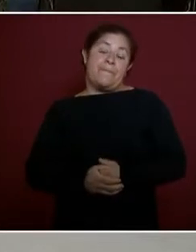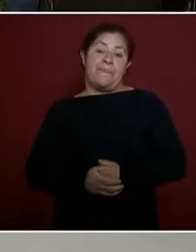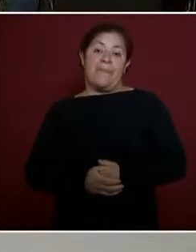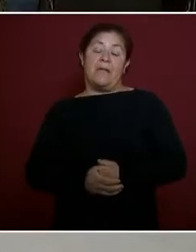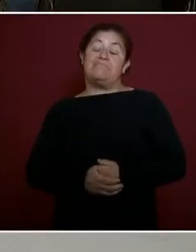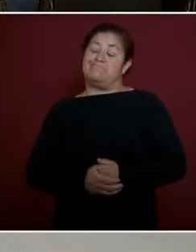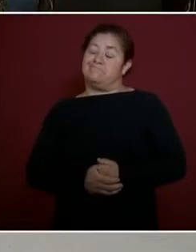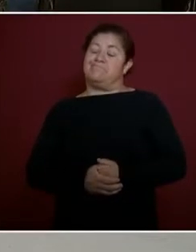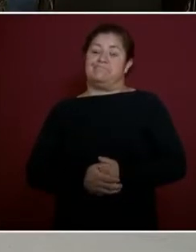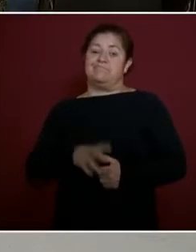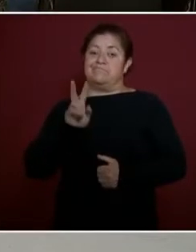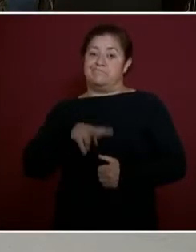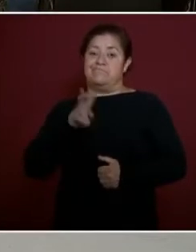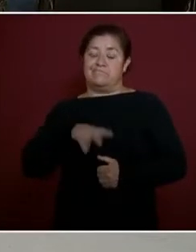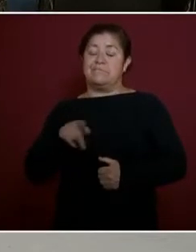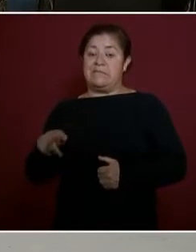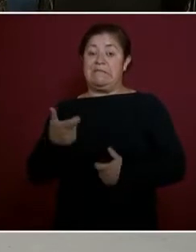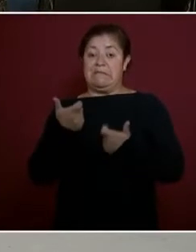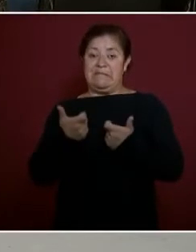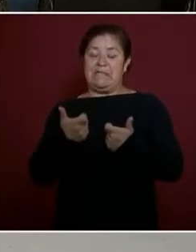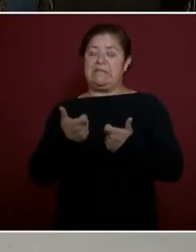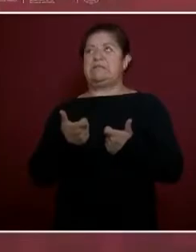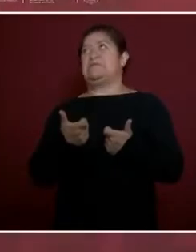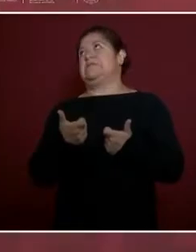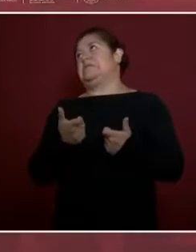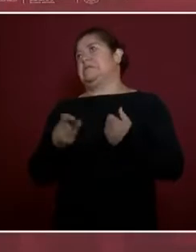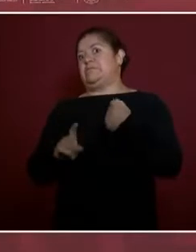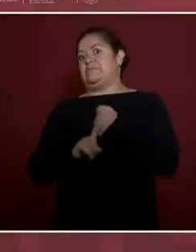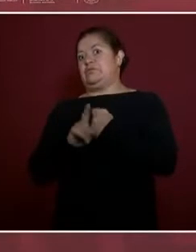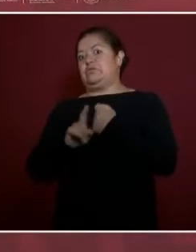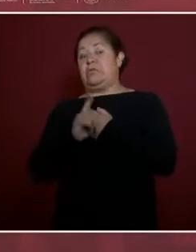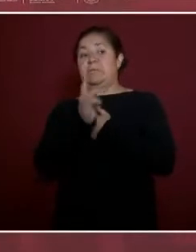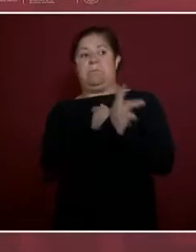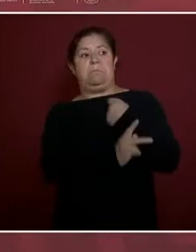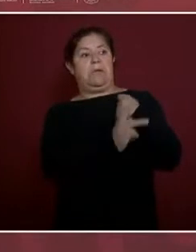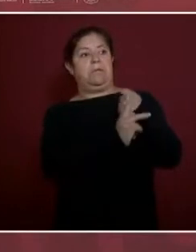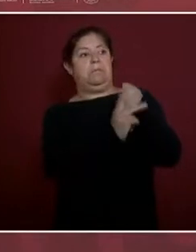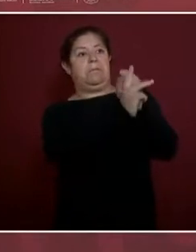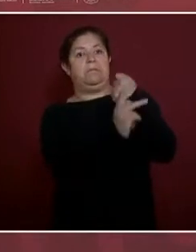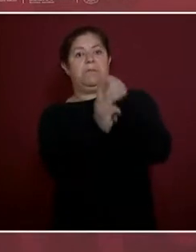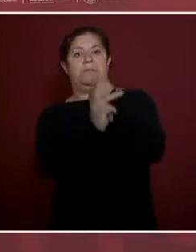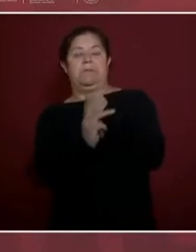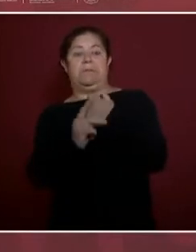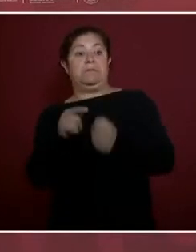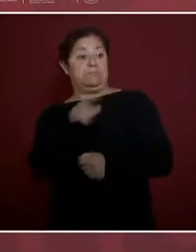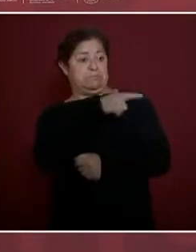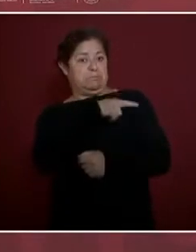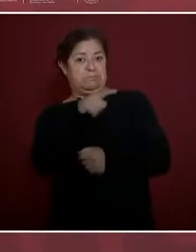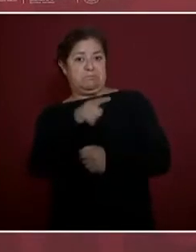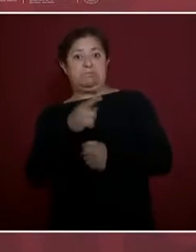afectan las economías de otros países. Por ejemplo,